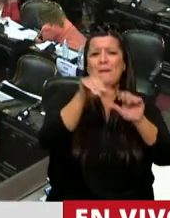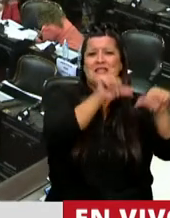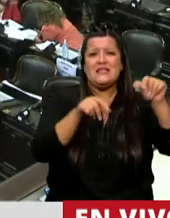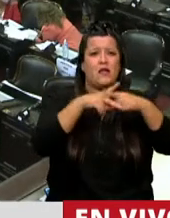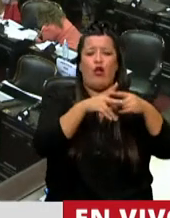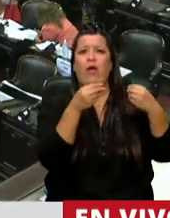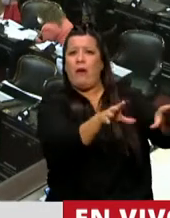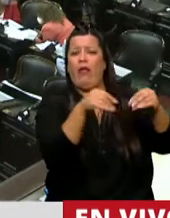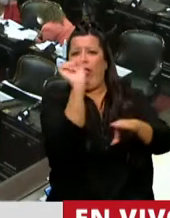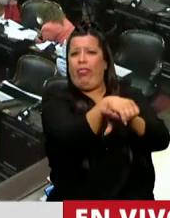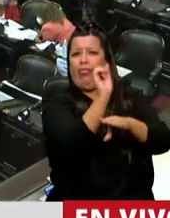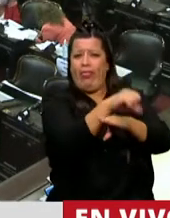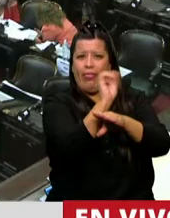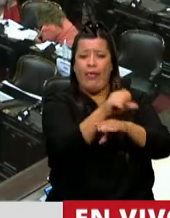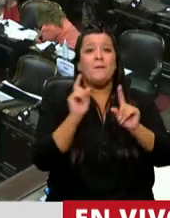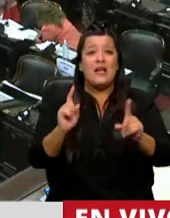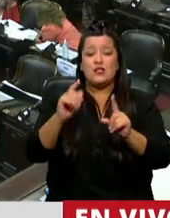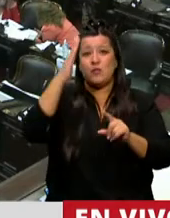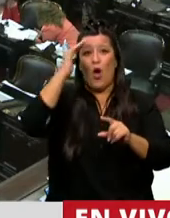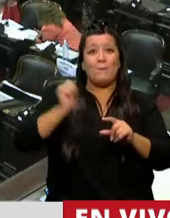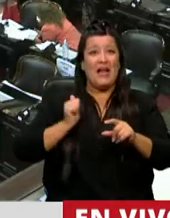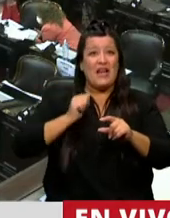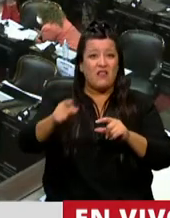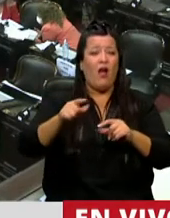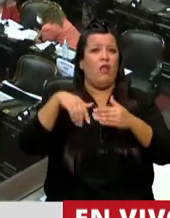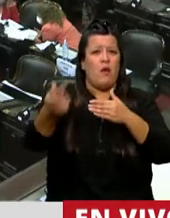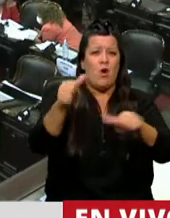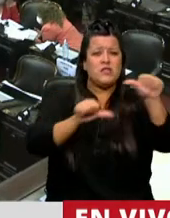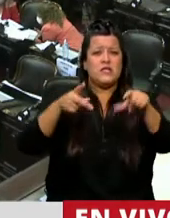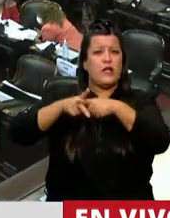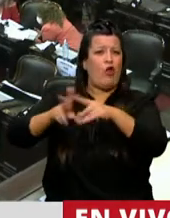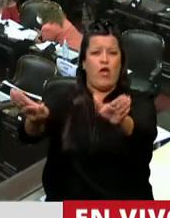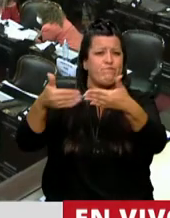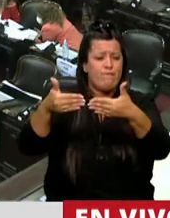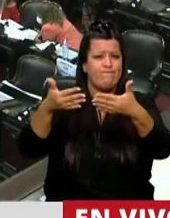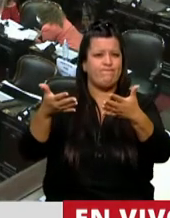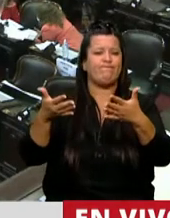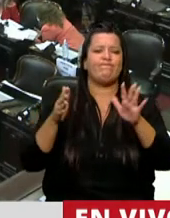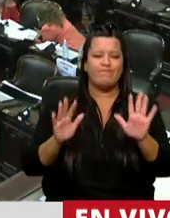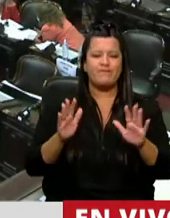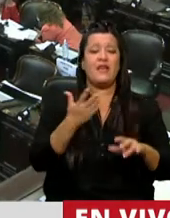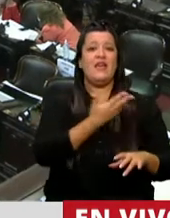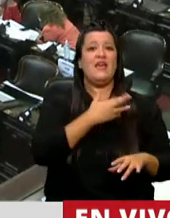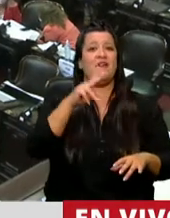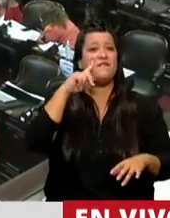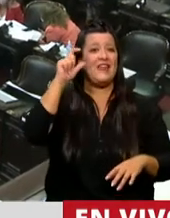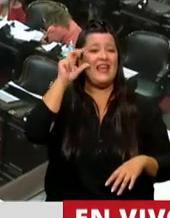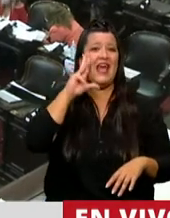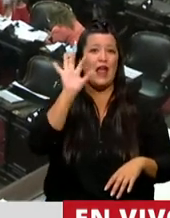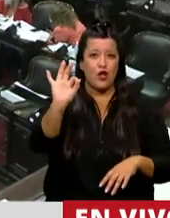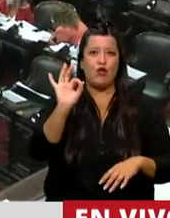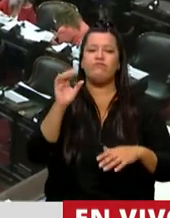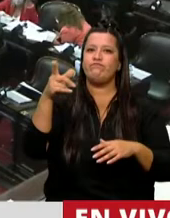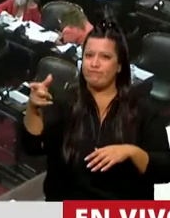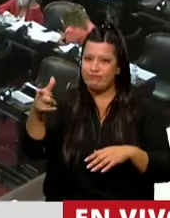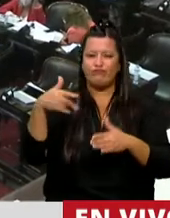que seguía al golpe militar. Mire, señora Presidenta, Rogelio Frigerio, padre del desarrollismo